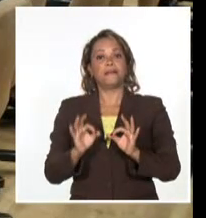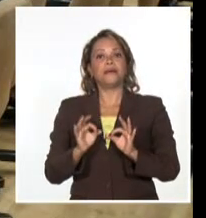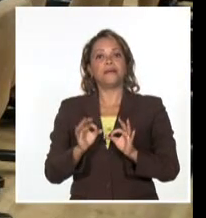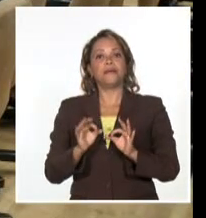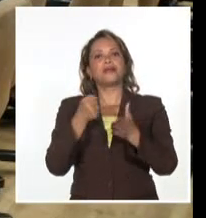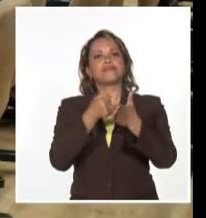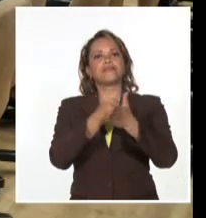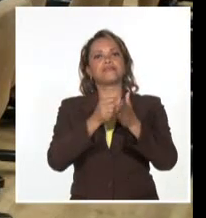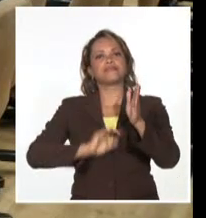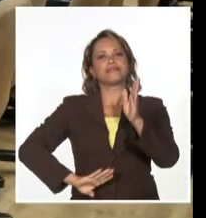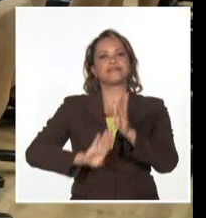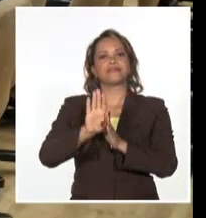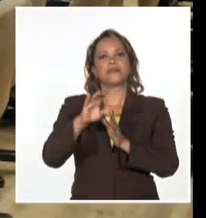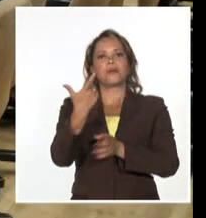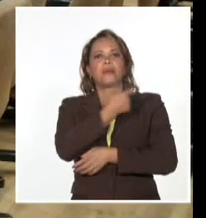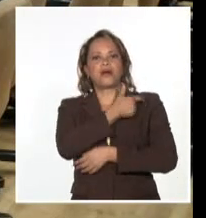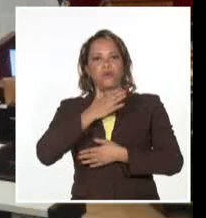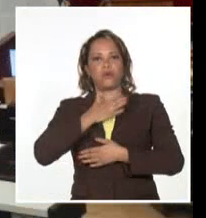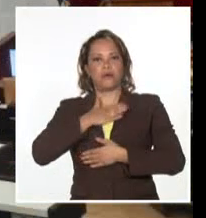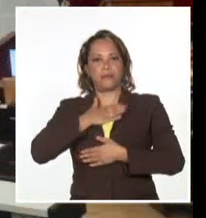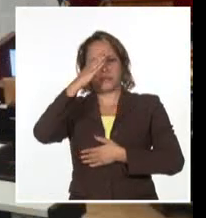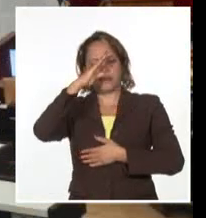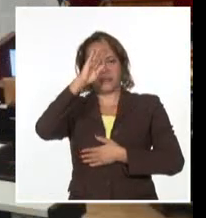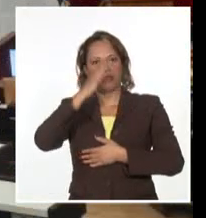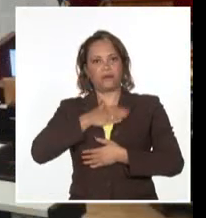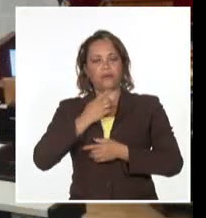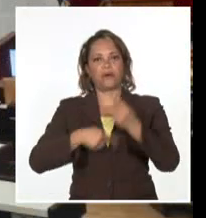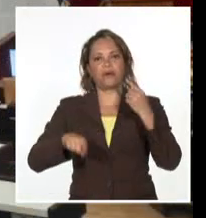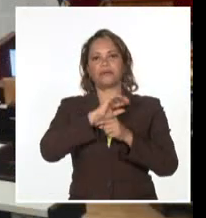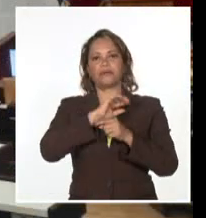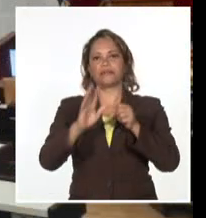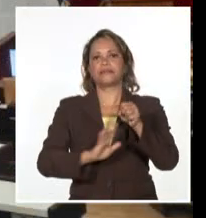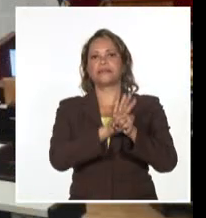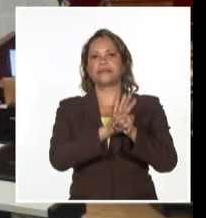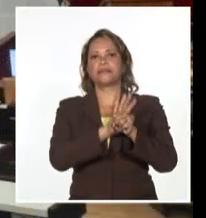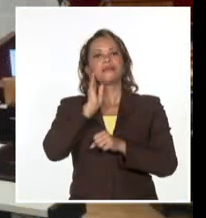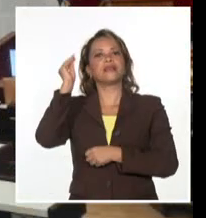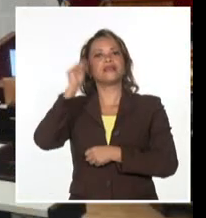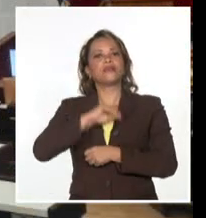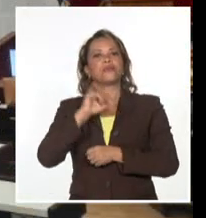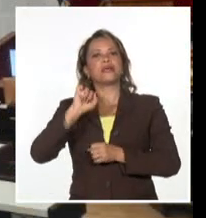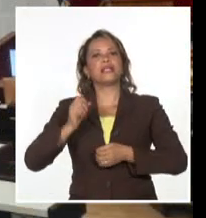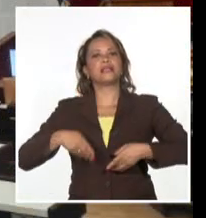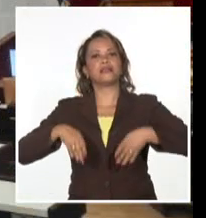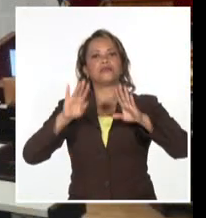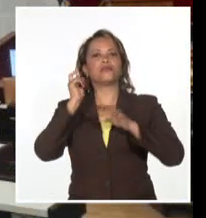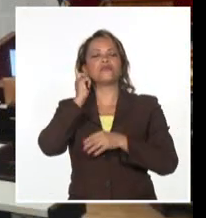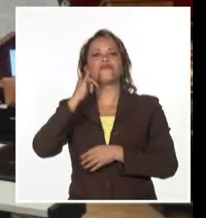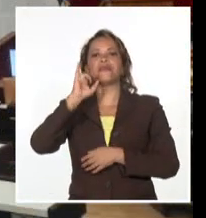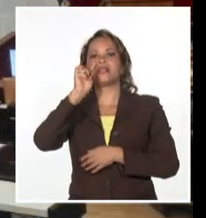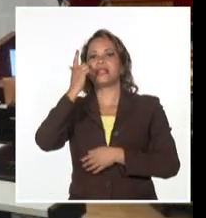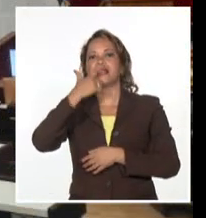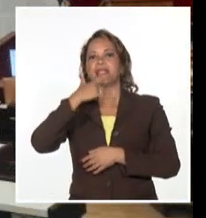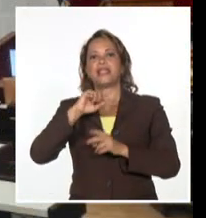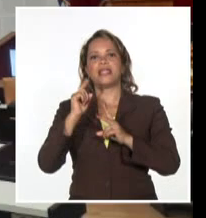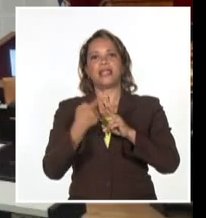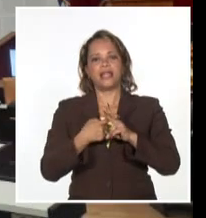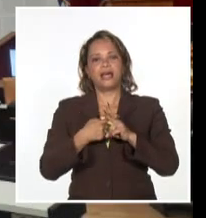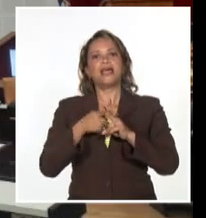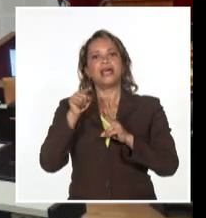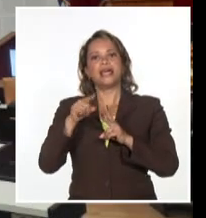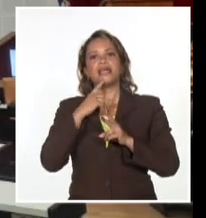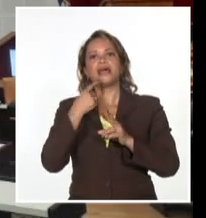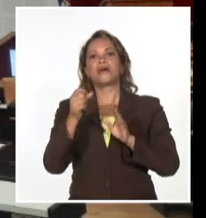impulsar el desarrollo de vacunas propias contra la COVID-19, también se conoció que el Instituto Finlay de Vacunas obtuvo la